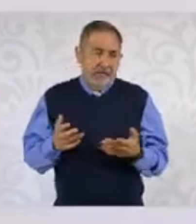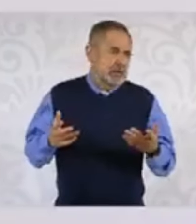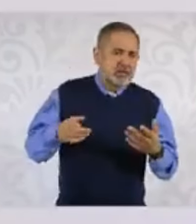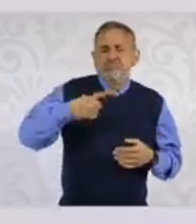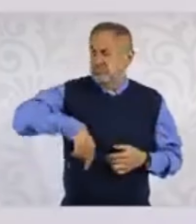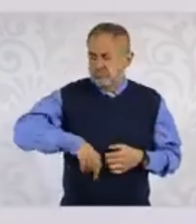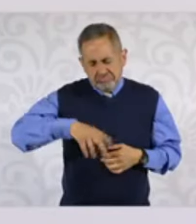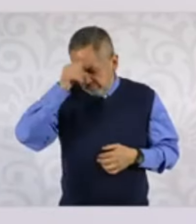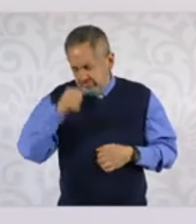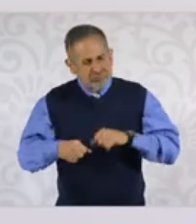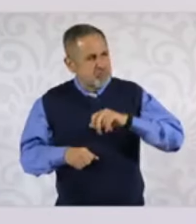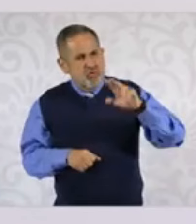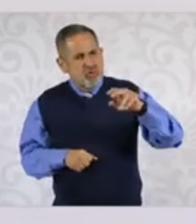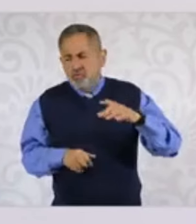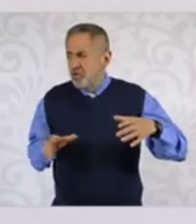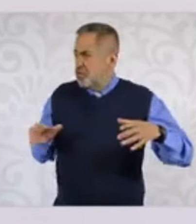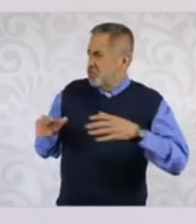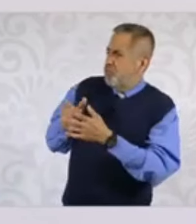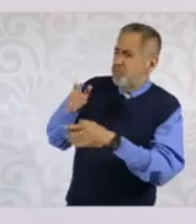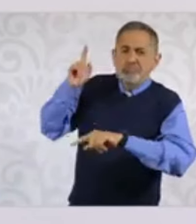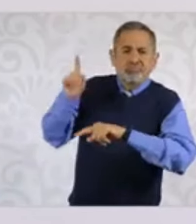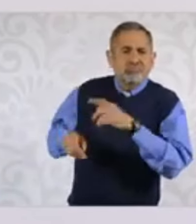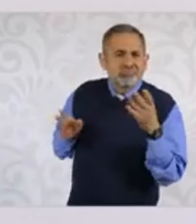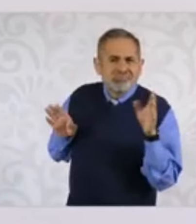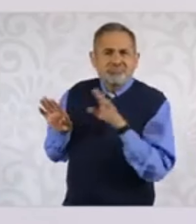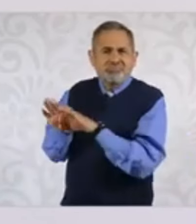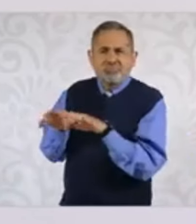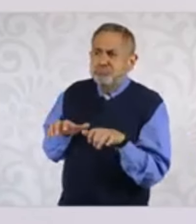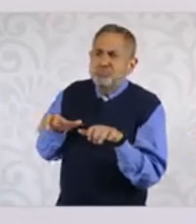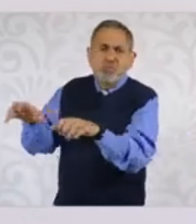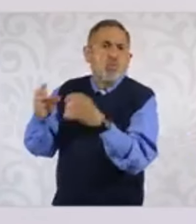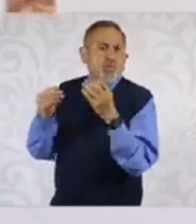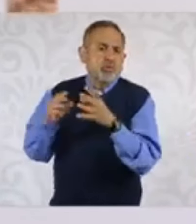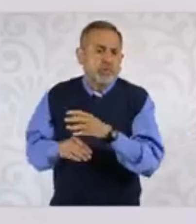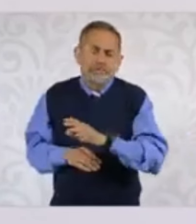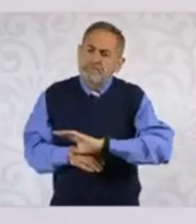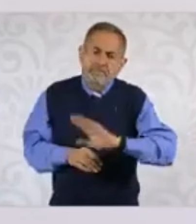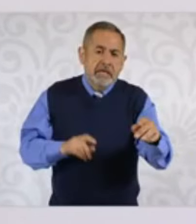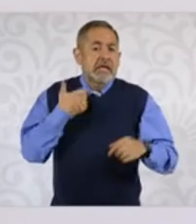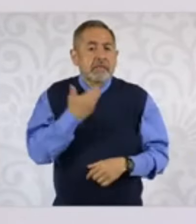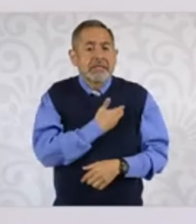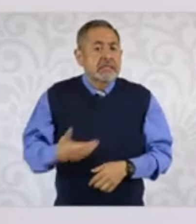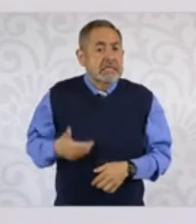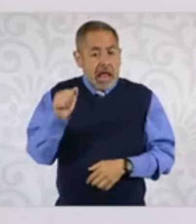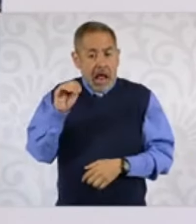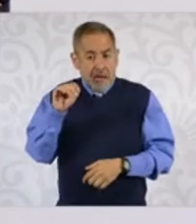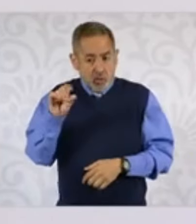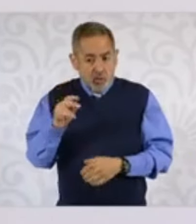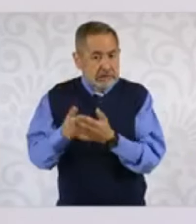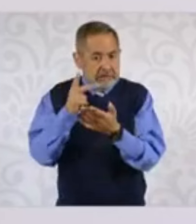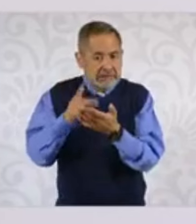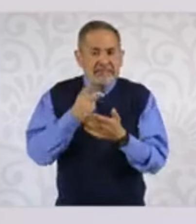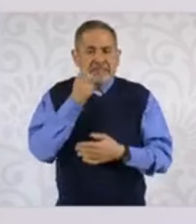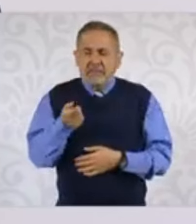normal, más aparte su pensión del bienestar y más aparte la primera